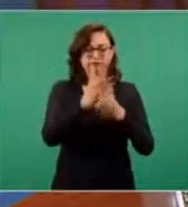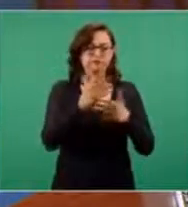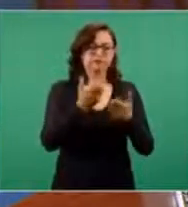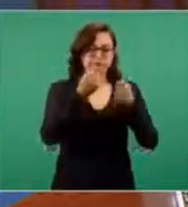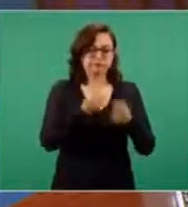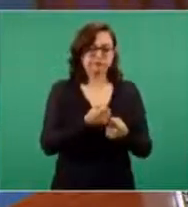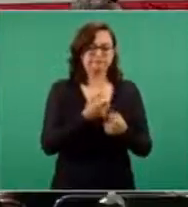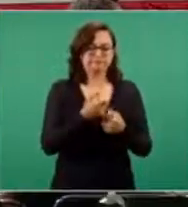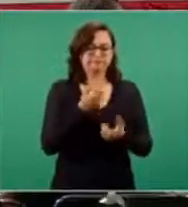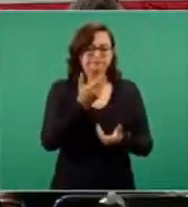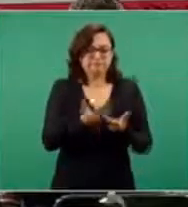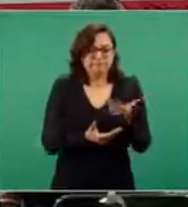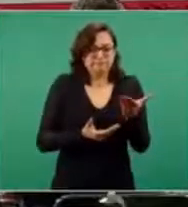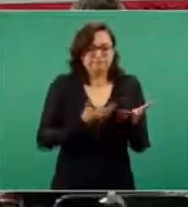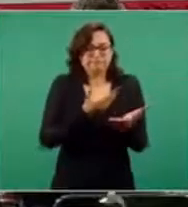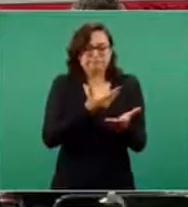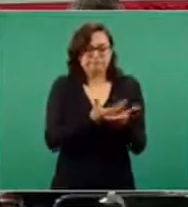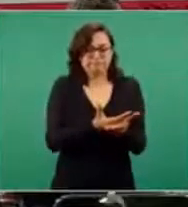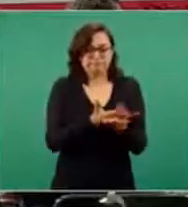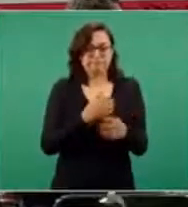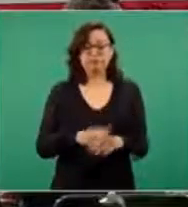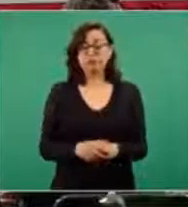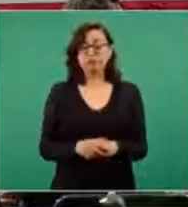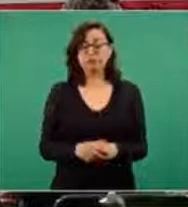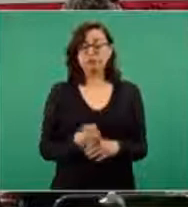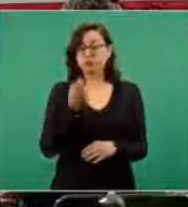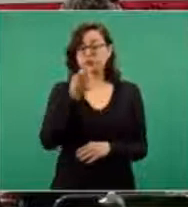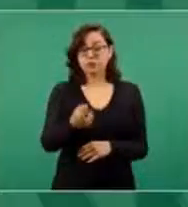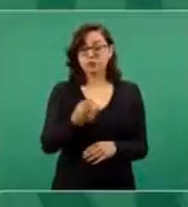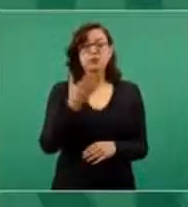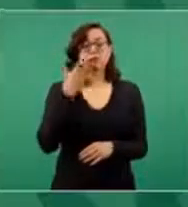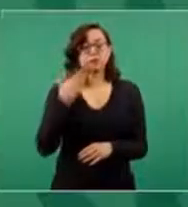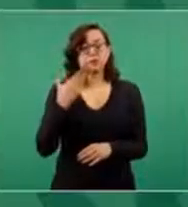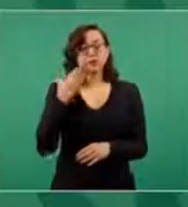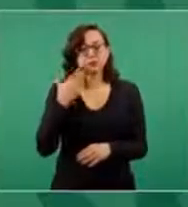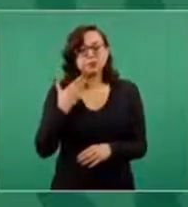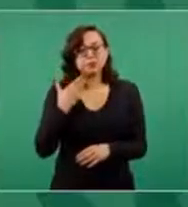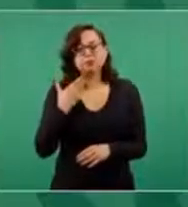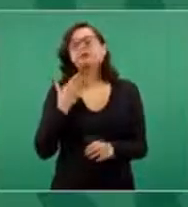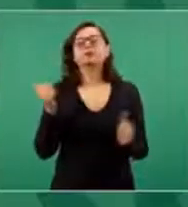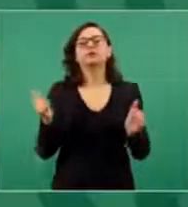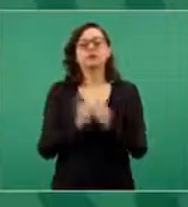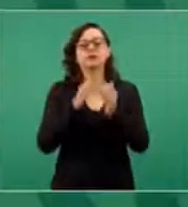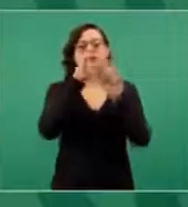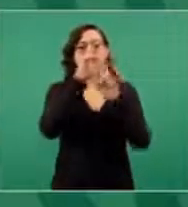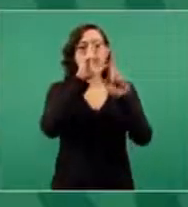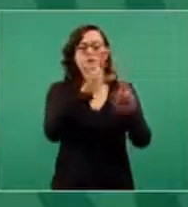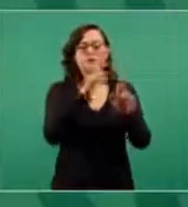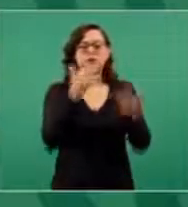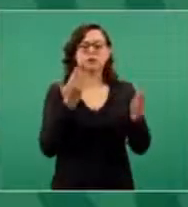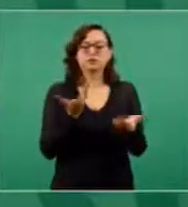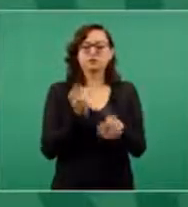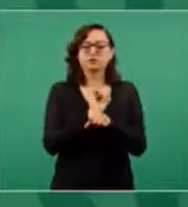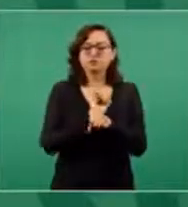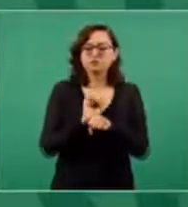Es una nota diplomática, por eso también la sutileza,